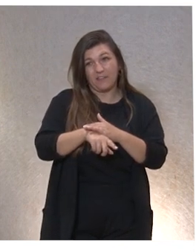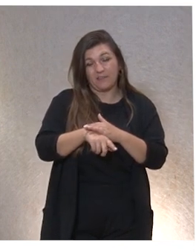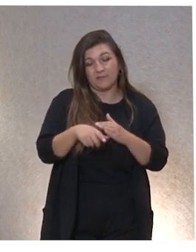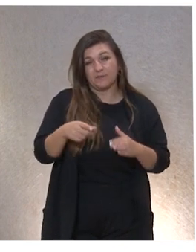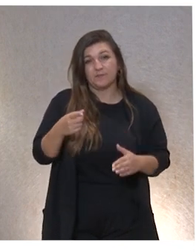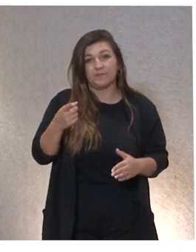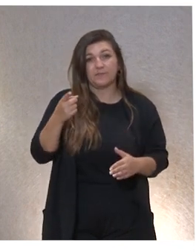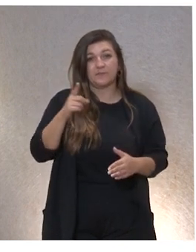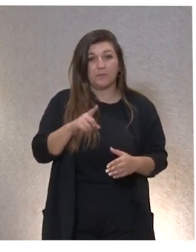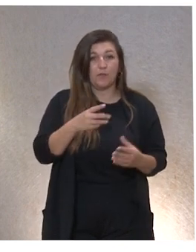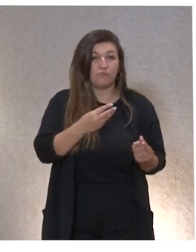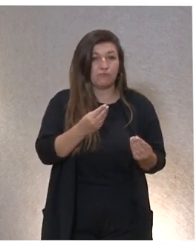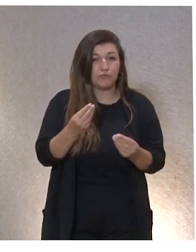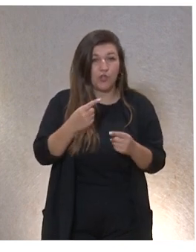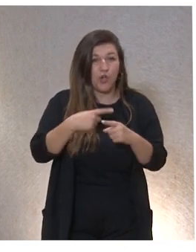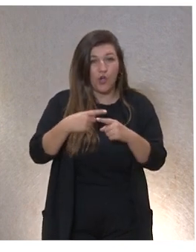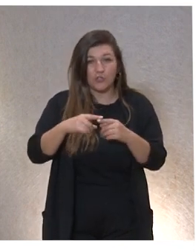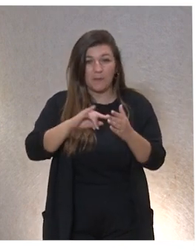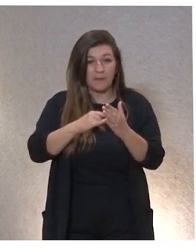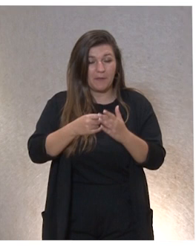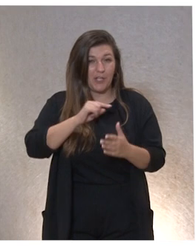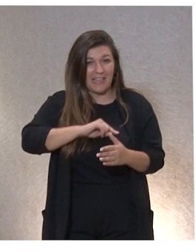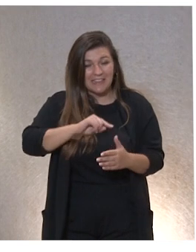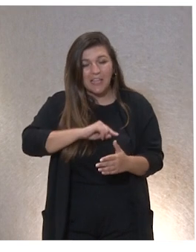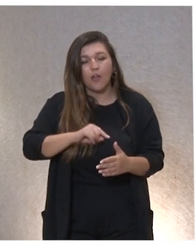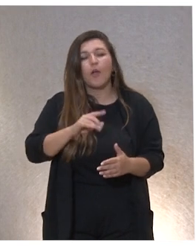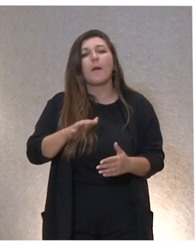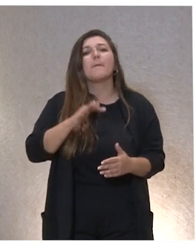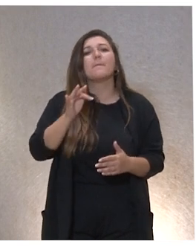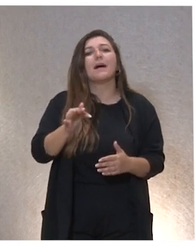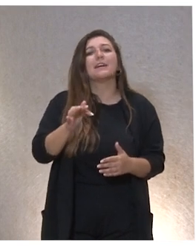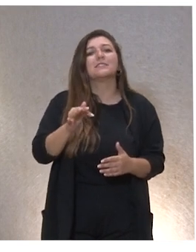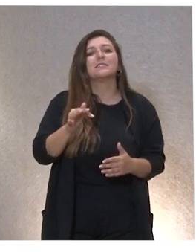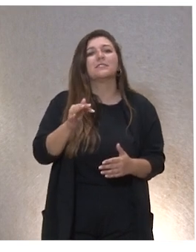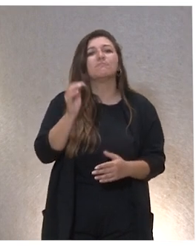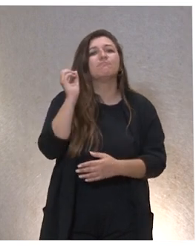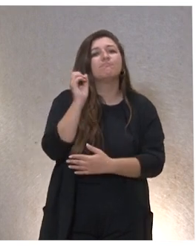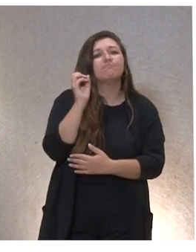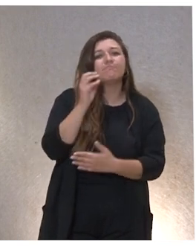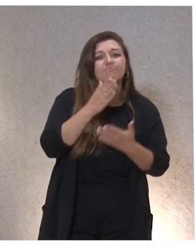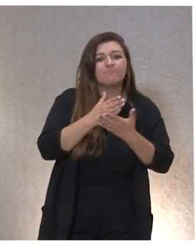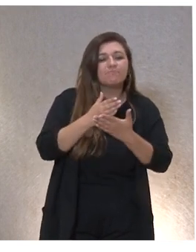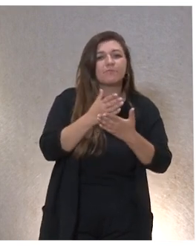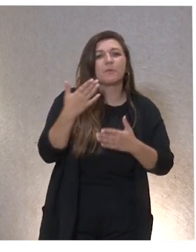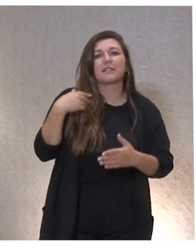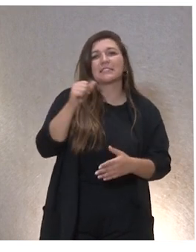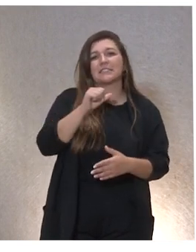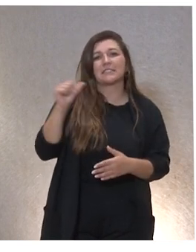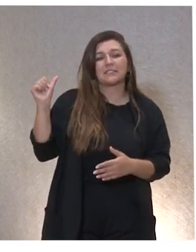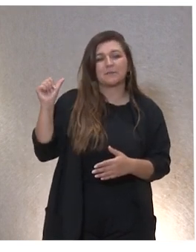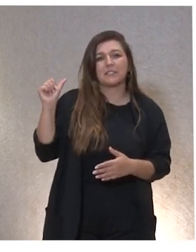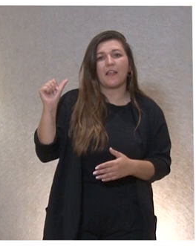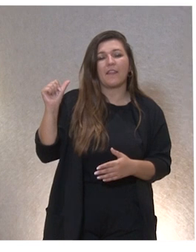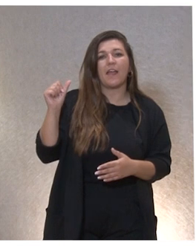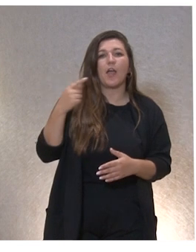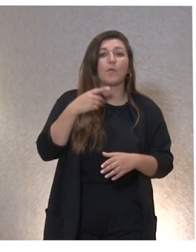preñada de planteamiento ético y también en seminarios como el que tuvimos la semana pasada de transparencia y